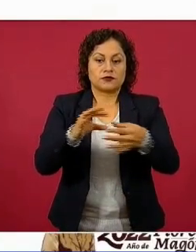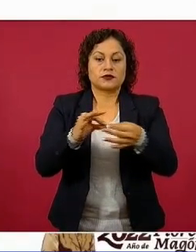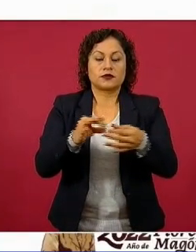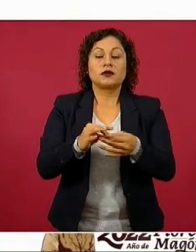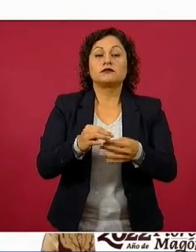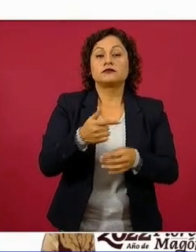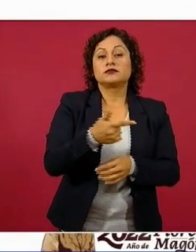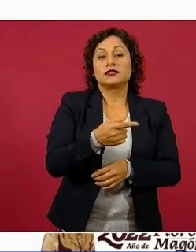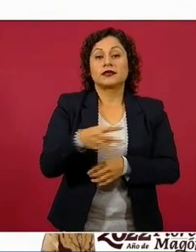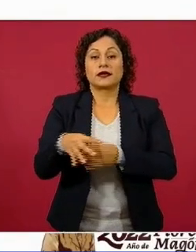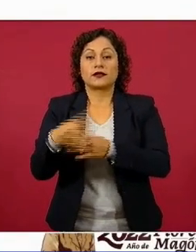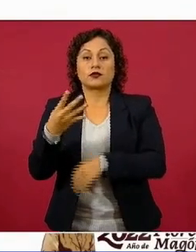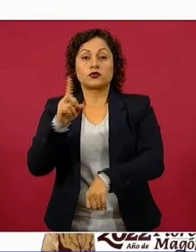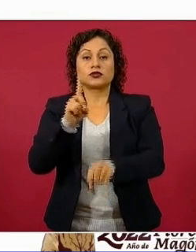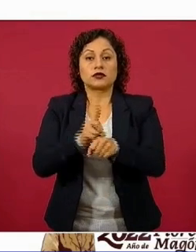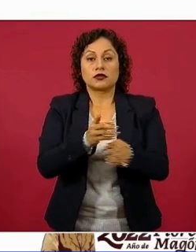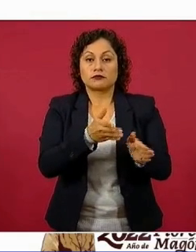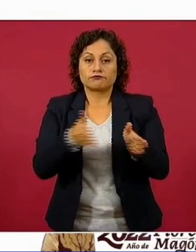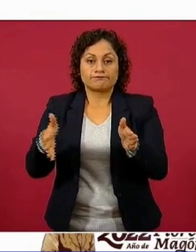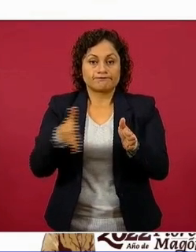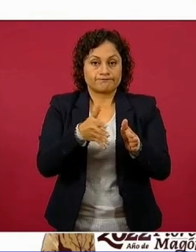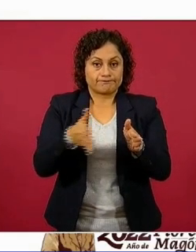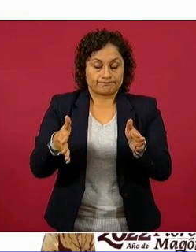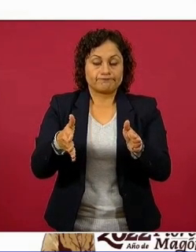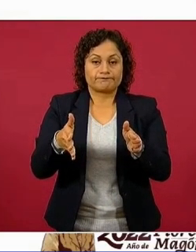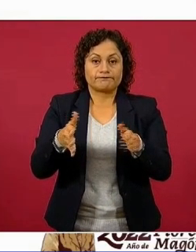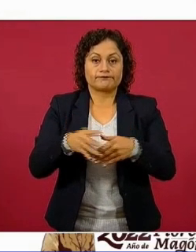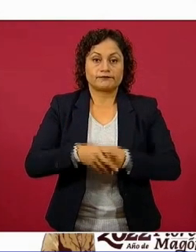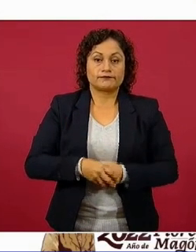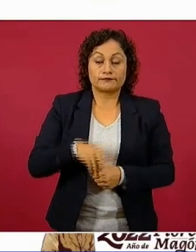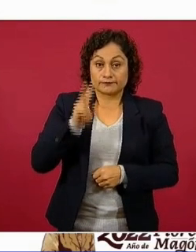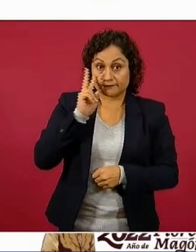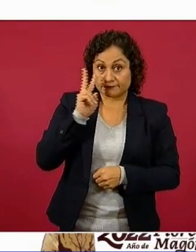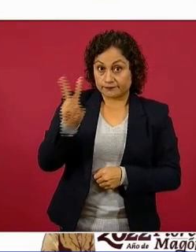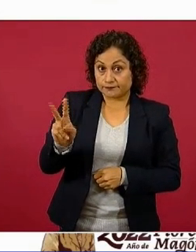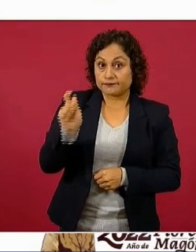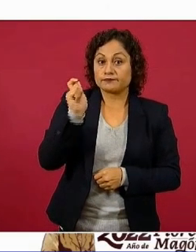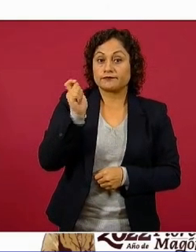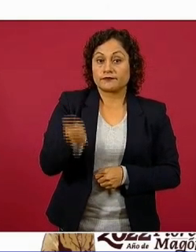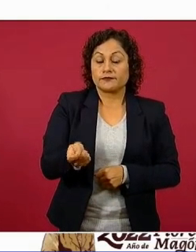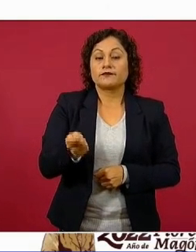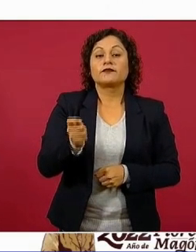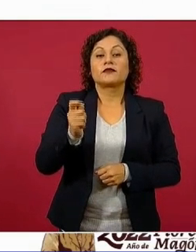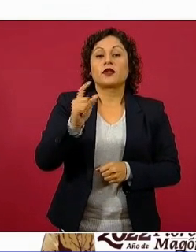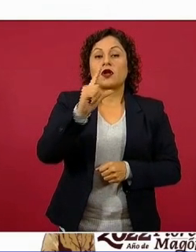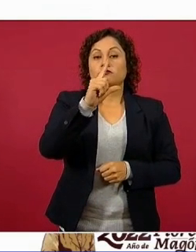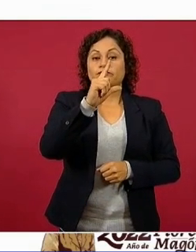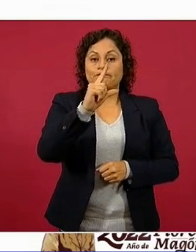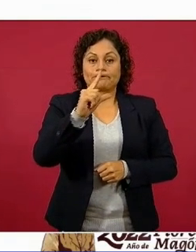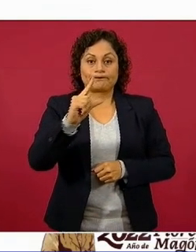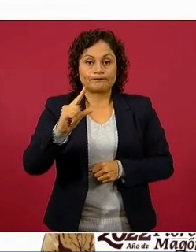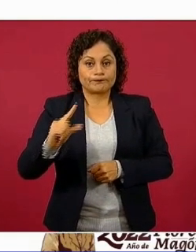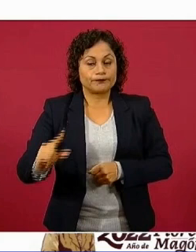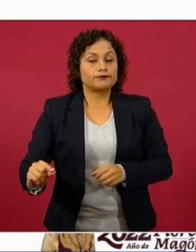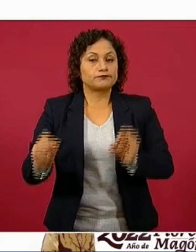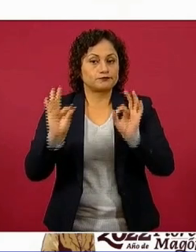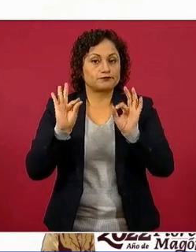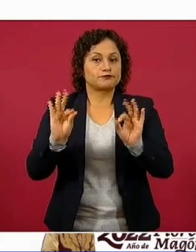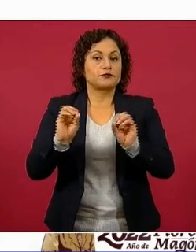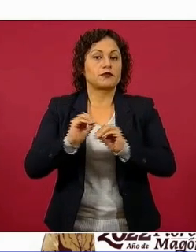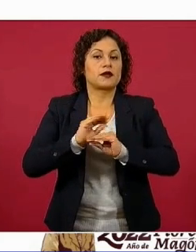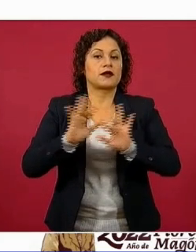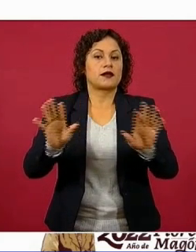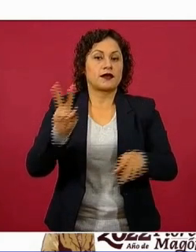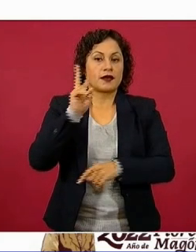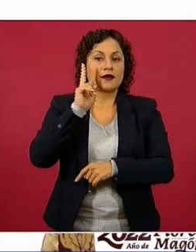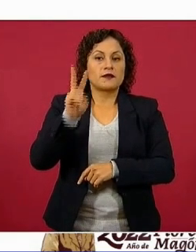con respecto al cambio en los casos. Y vemos ya una reducción también muy clara, muy sostenida en la hospitalización,